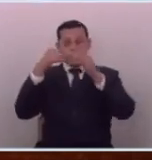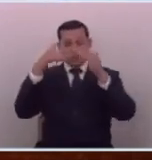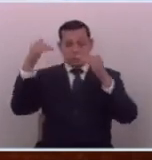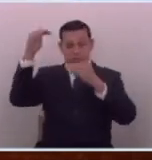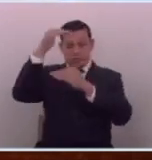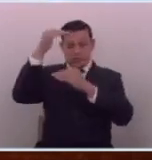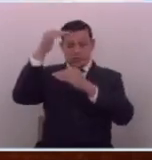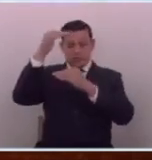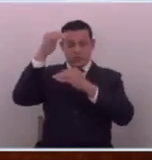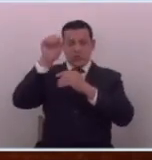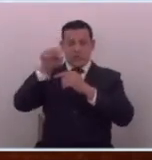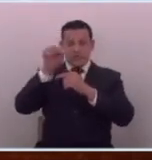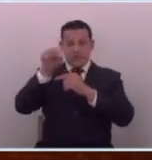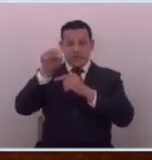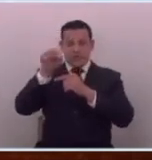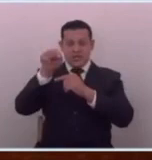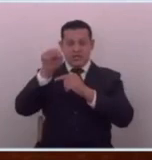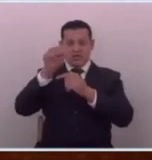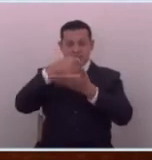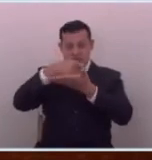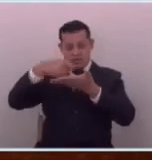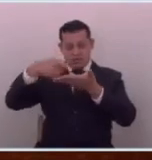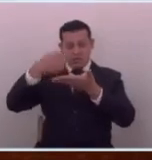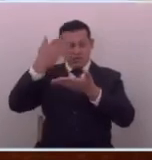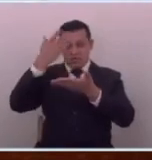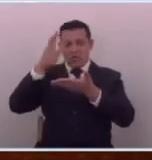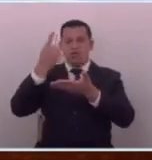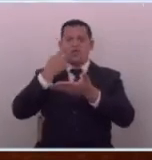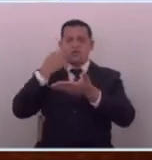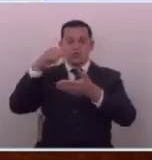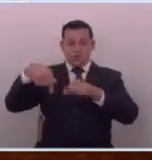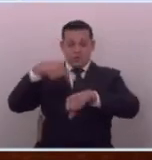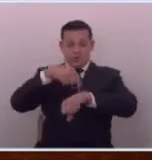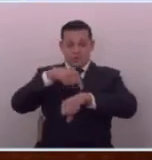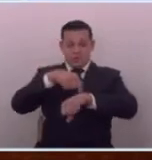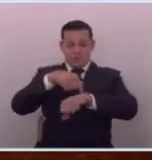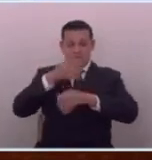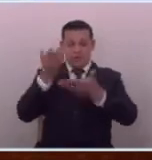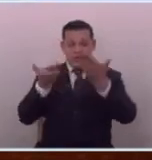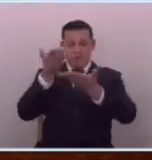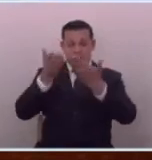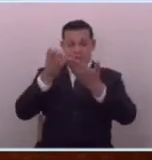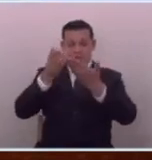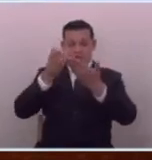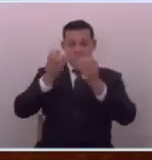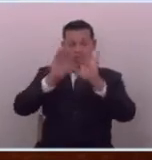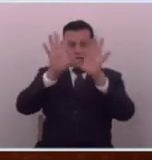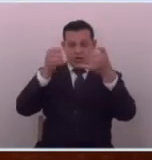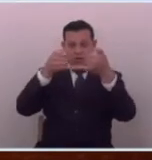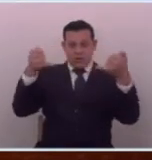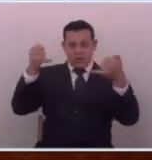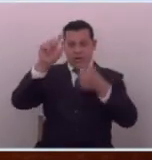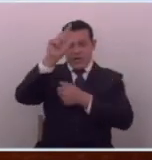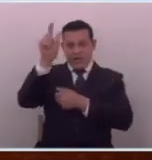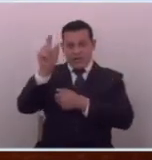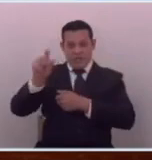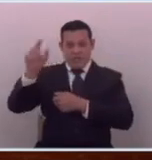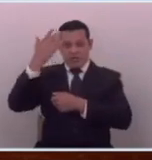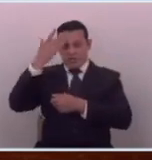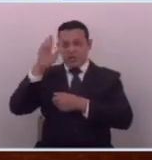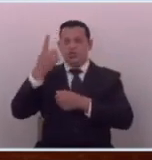ahí en el porque él es editor o era no sé dónde estará ahorita tal vez online también desde Alemania donde esté